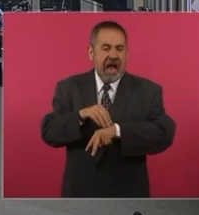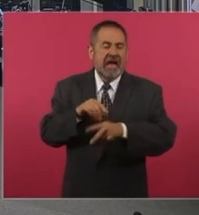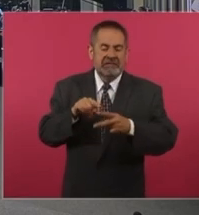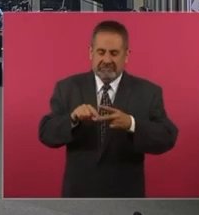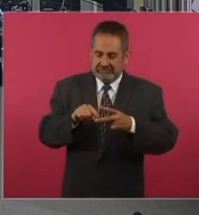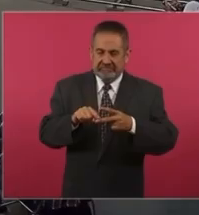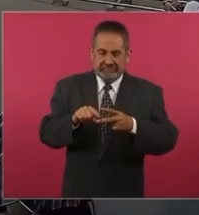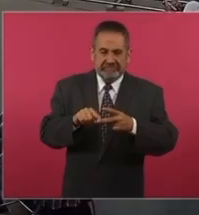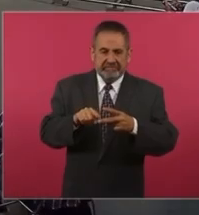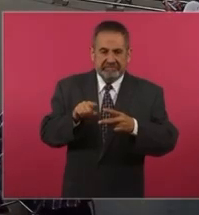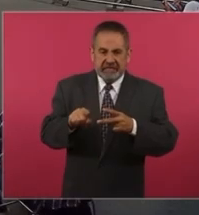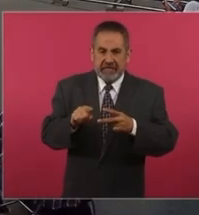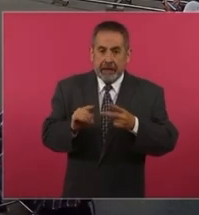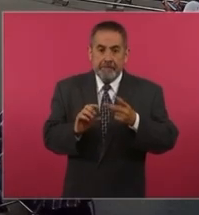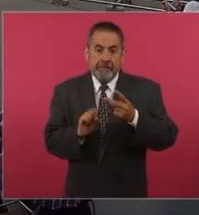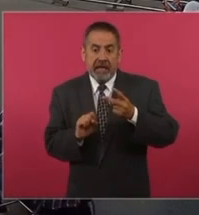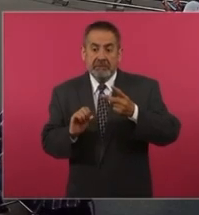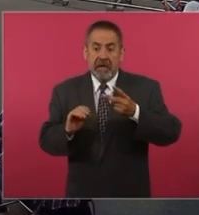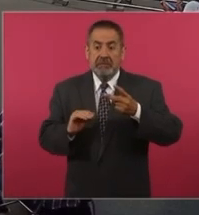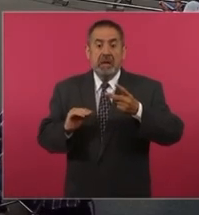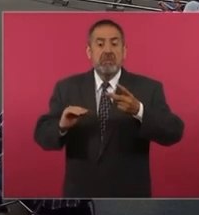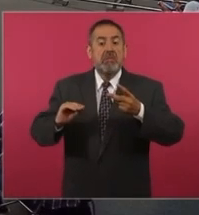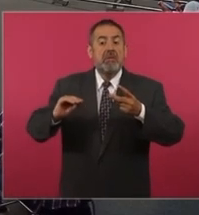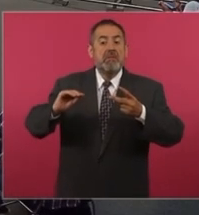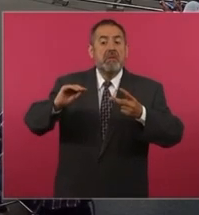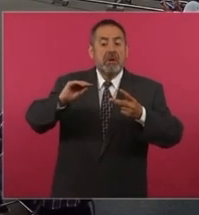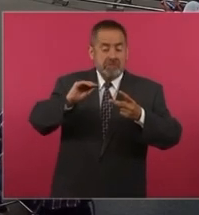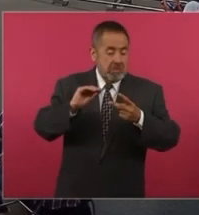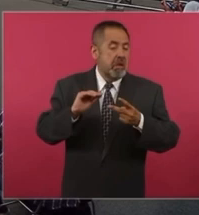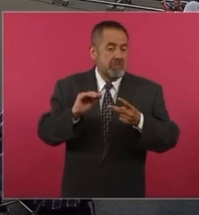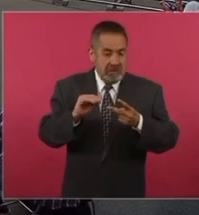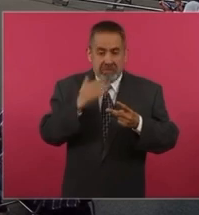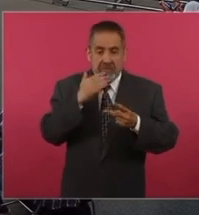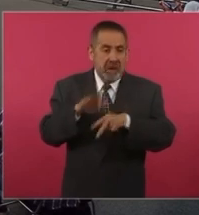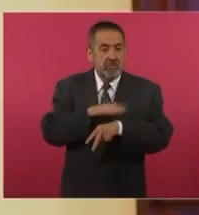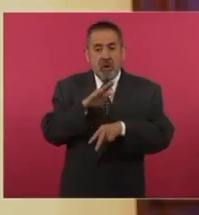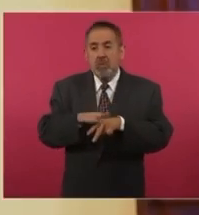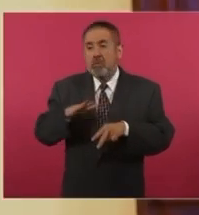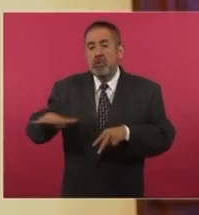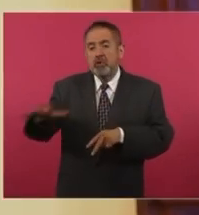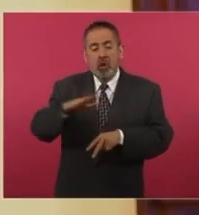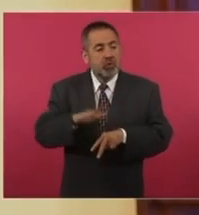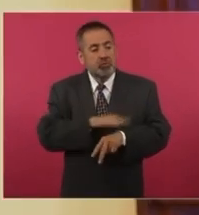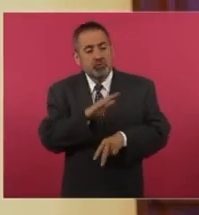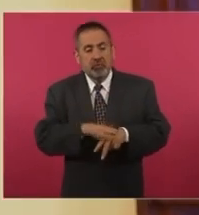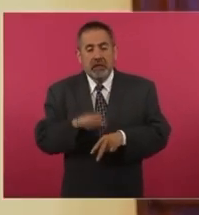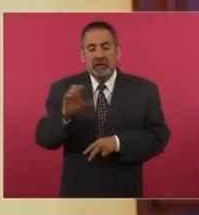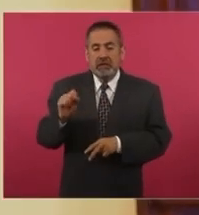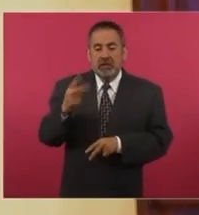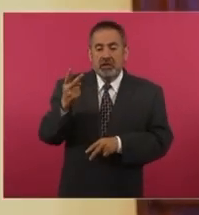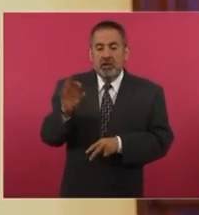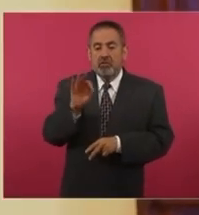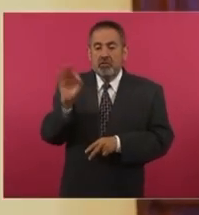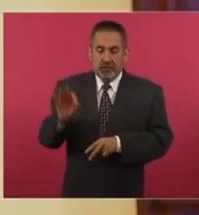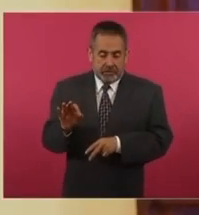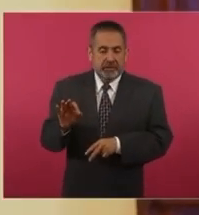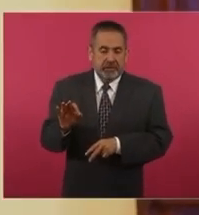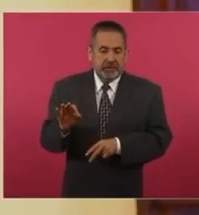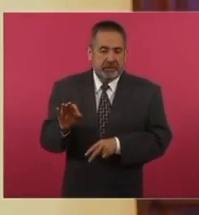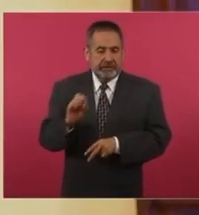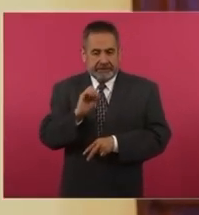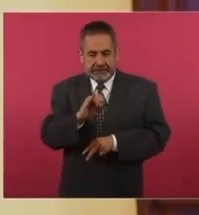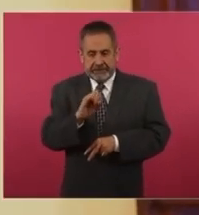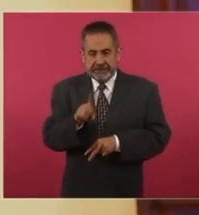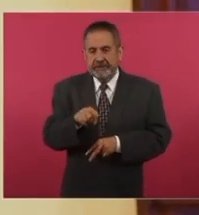es quien ha venido subiendo en las preferencias o en la aprobación de los ciudadanos, tiene un 62 por ciento a